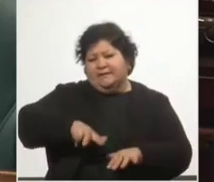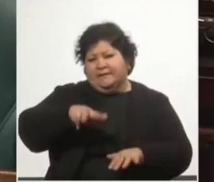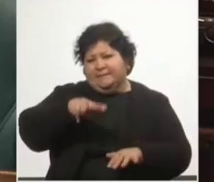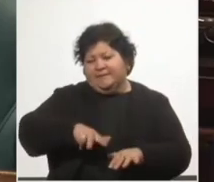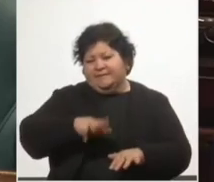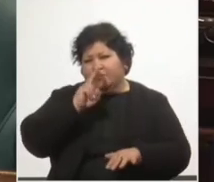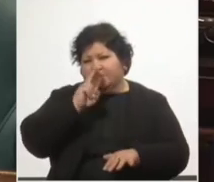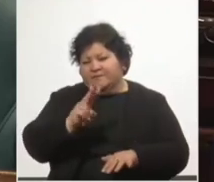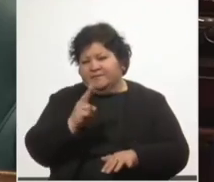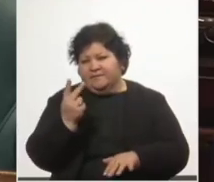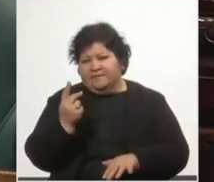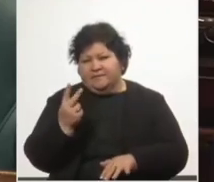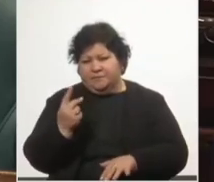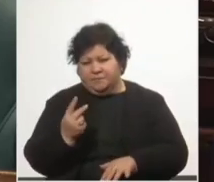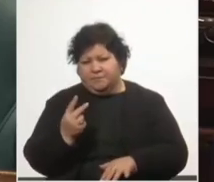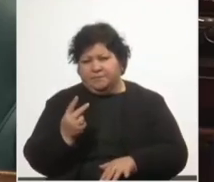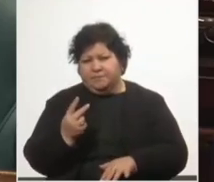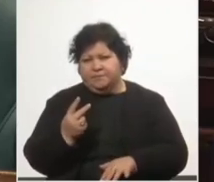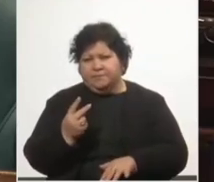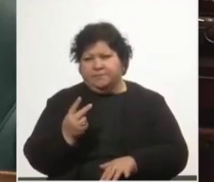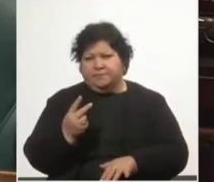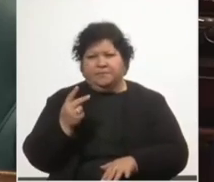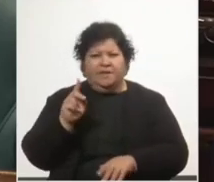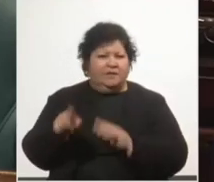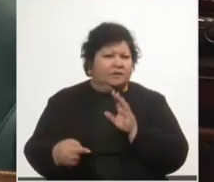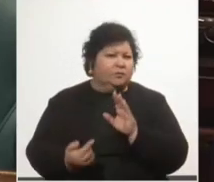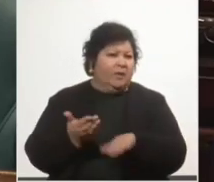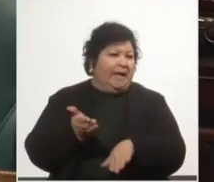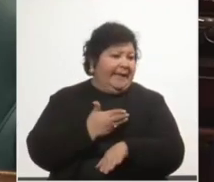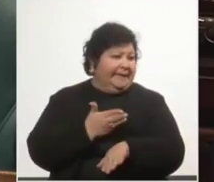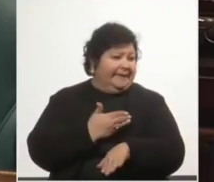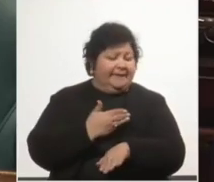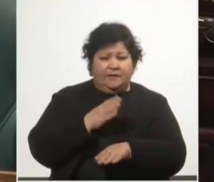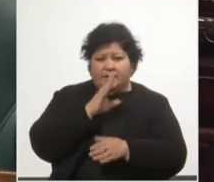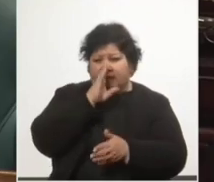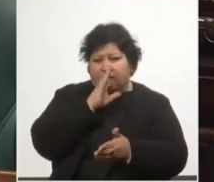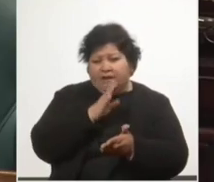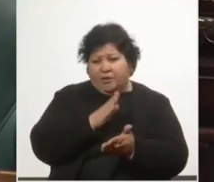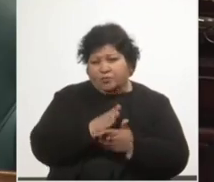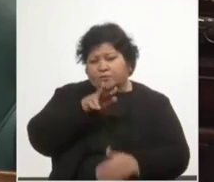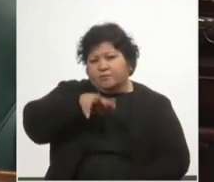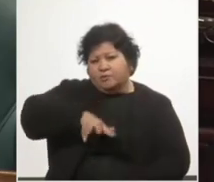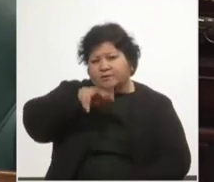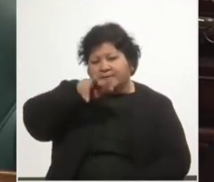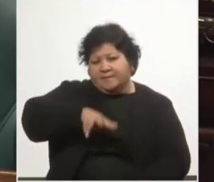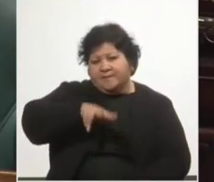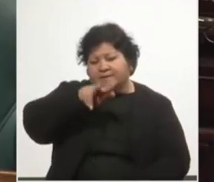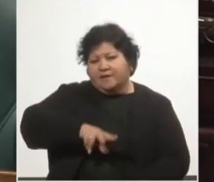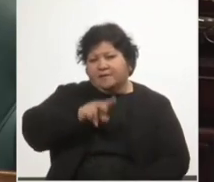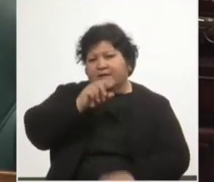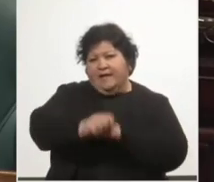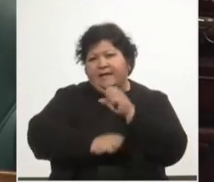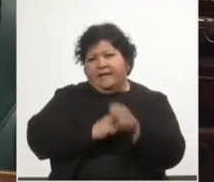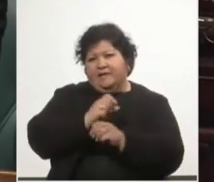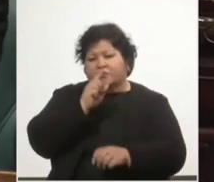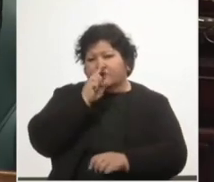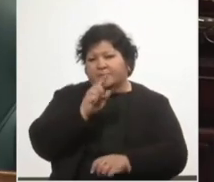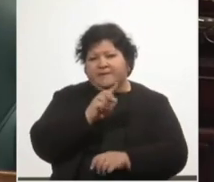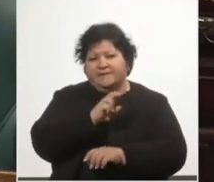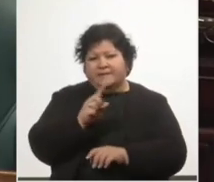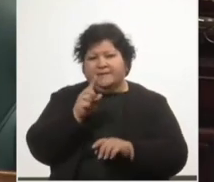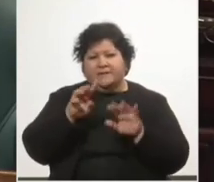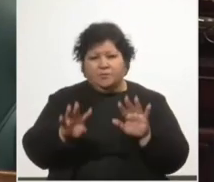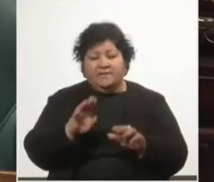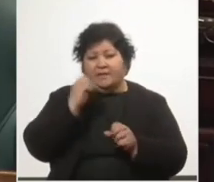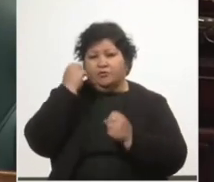trimestre previo al surgimiento de la pandemia, esto es, el último trimestre de 2019. Si hacemos esto, vemos que la economía